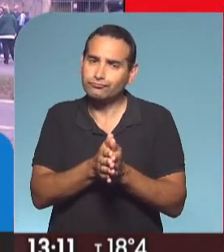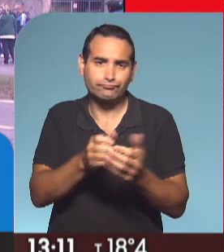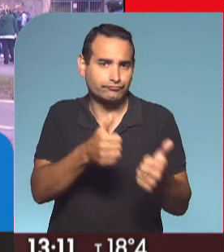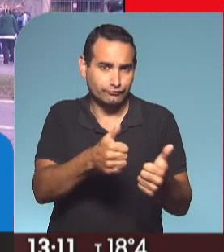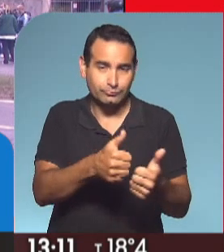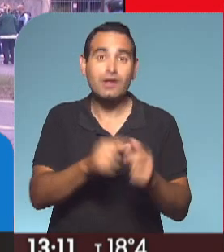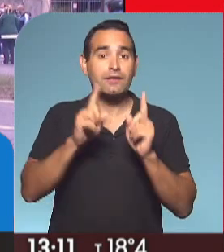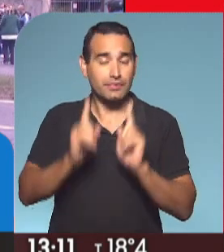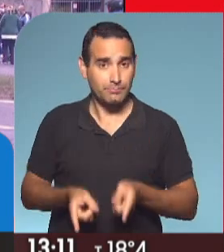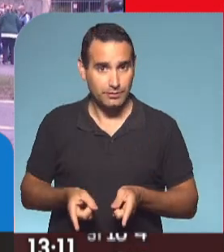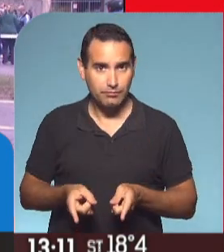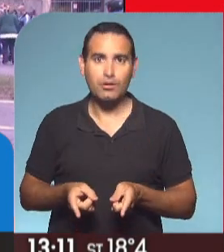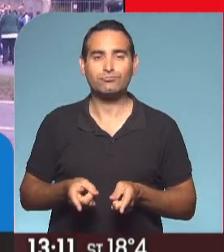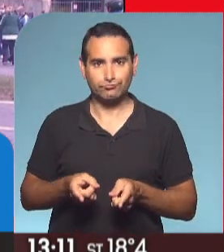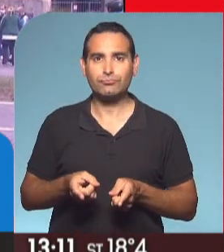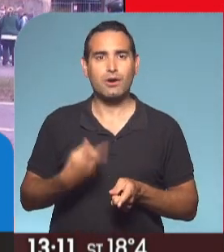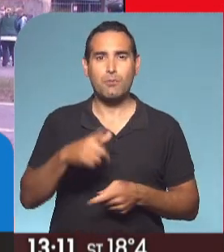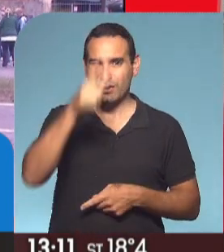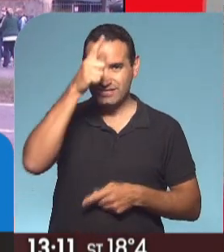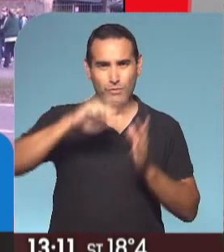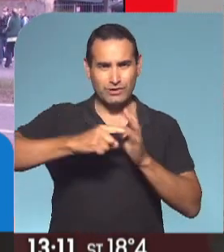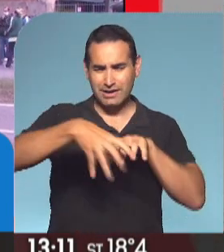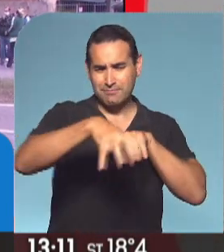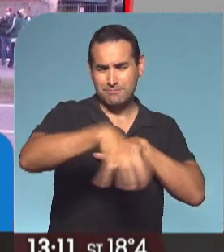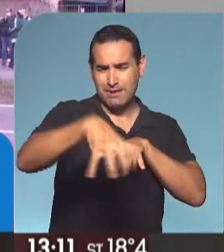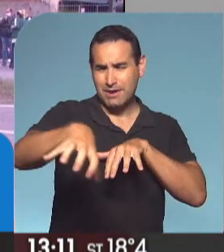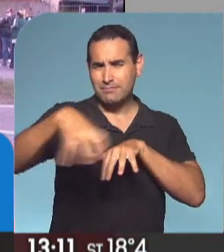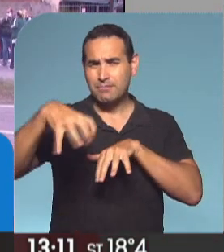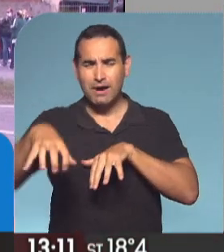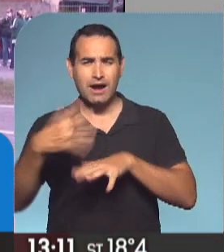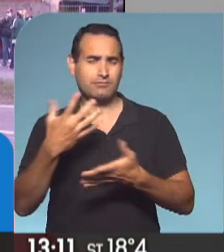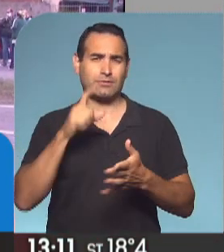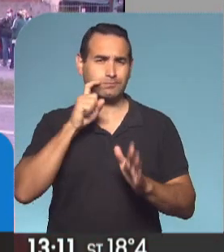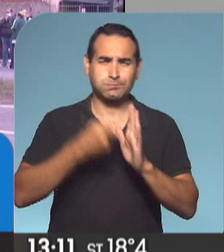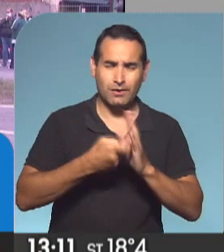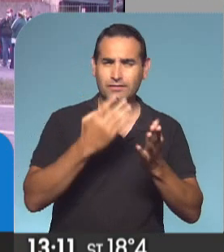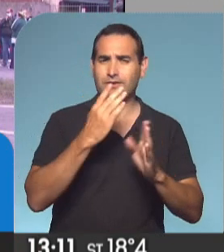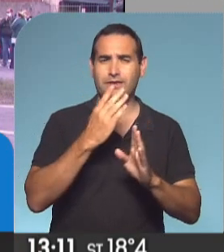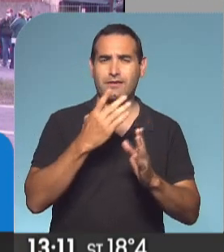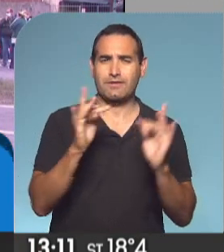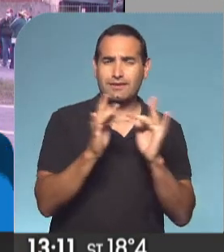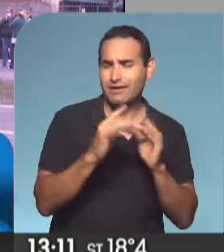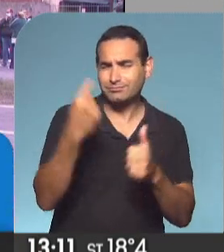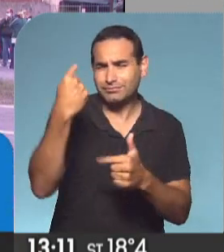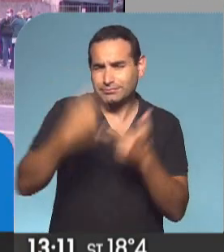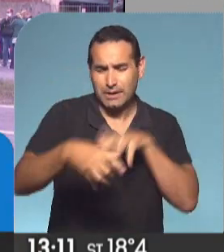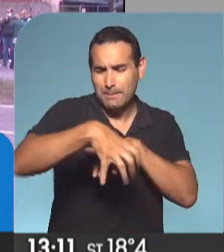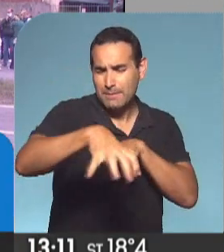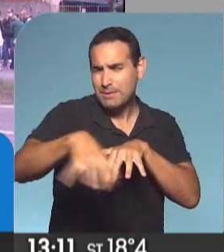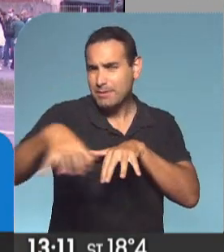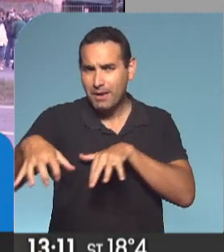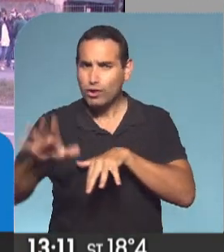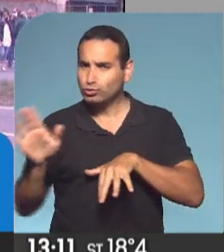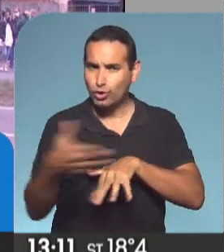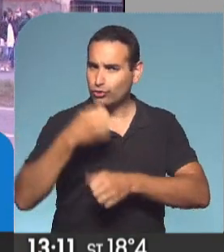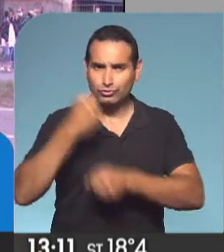dispuso de todas las áreas de la policía de la ciudad, cibercrimen, minoridad, búsqueda de personas, todas las brigadas tienen como